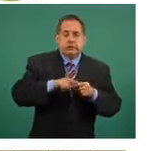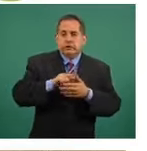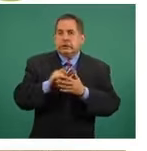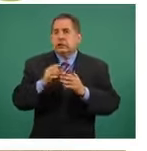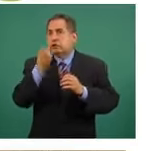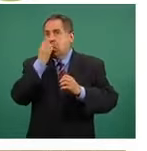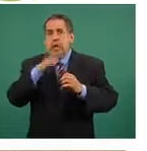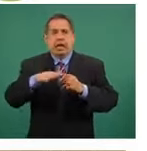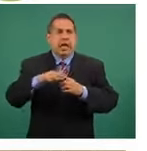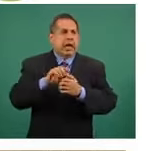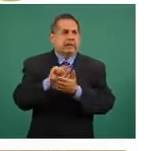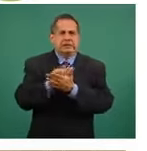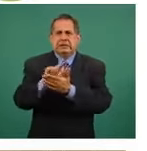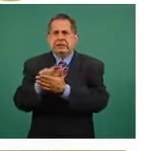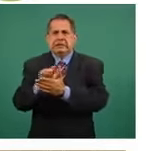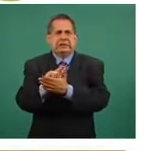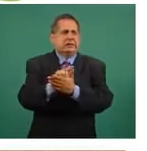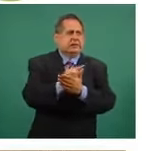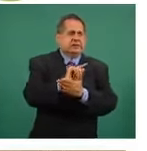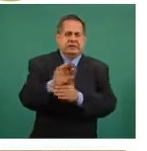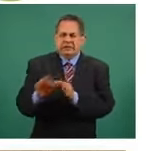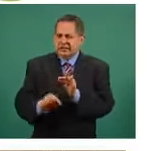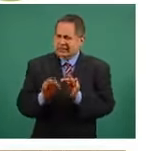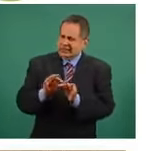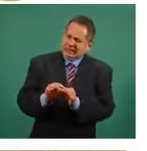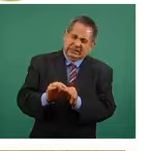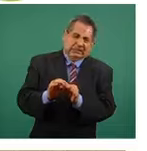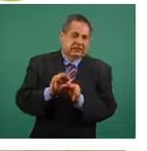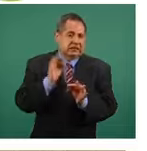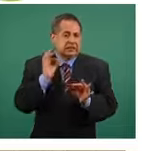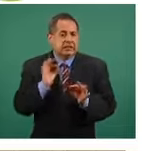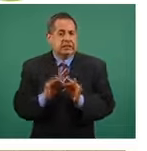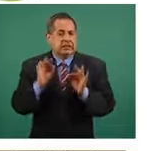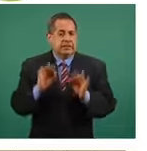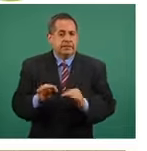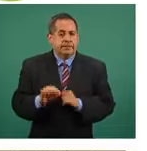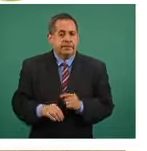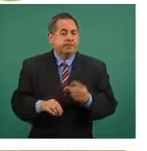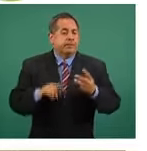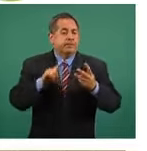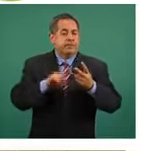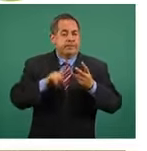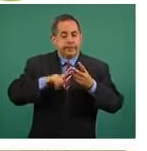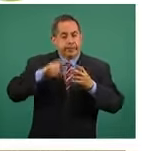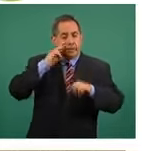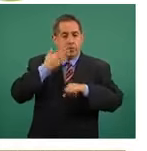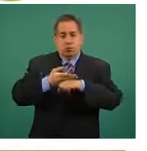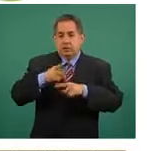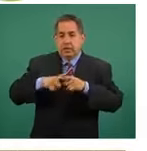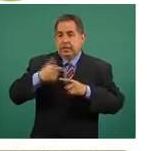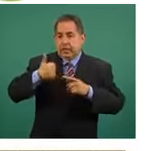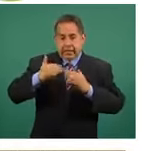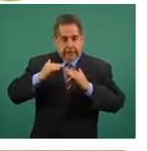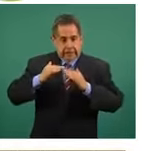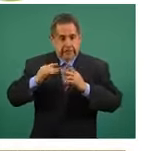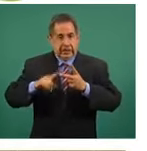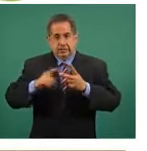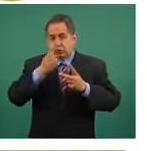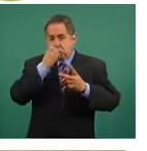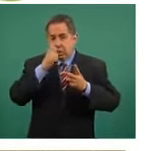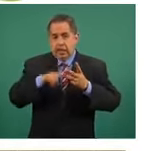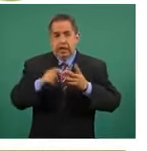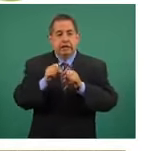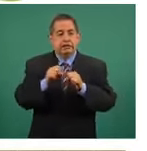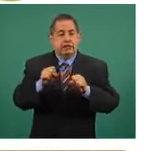escuela y a establecer tres filtros de corresponsabilidad, uno en casa, uno en la escuela, uno en el